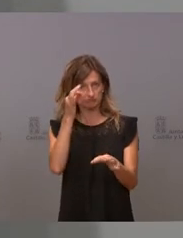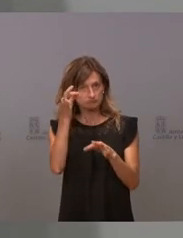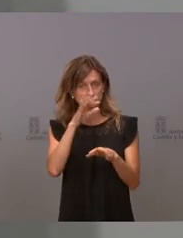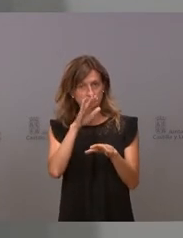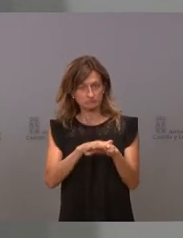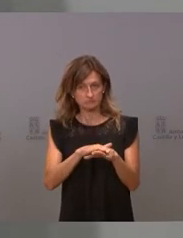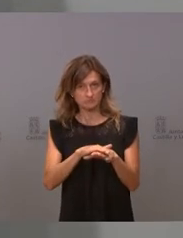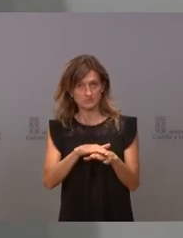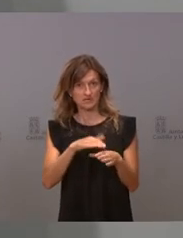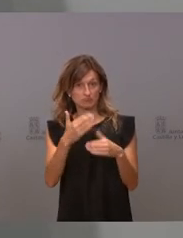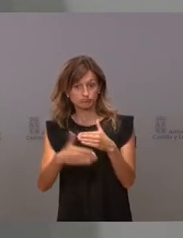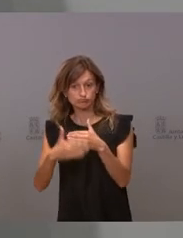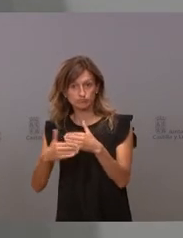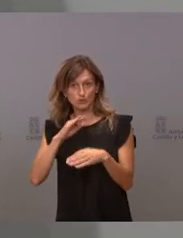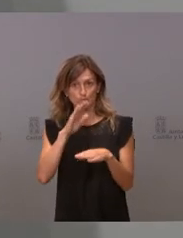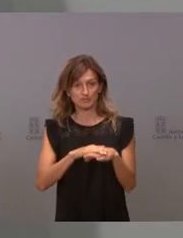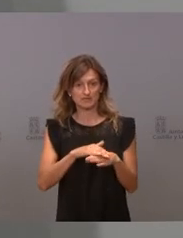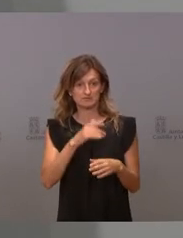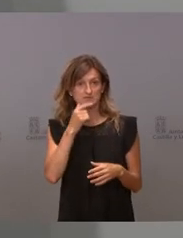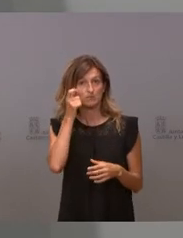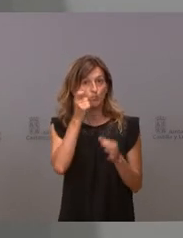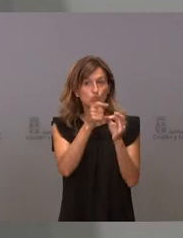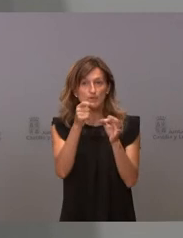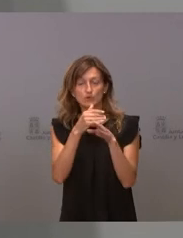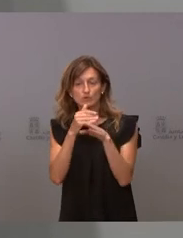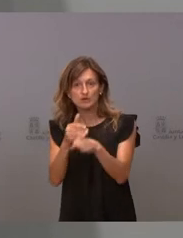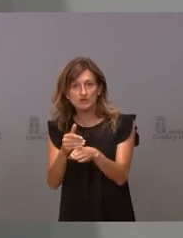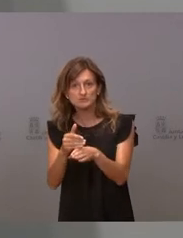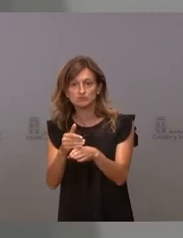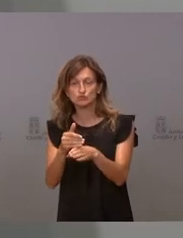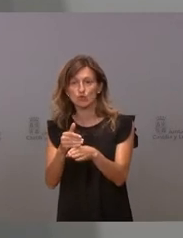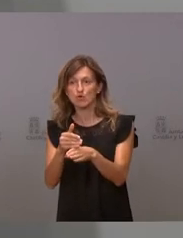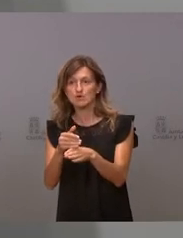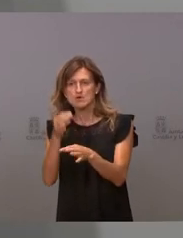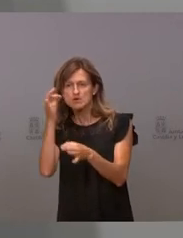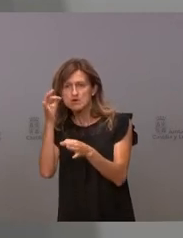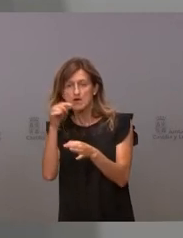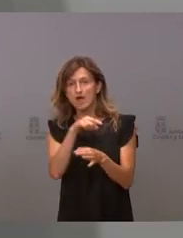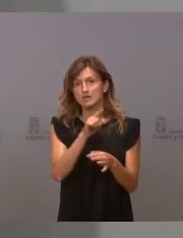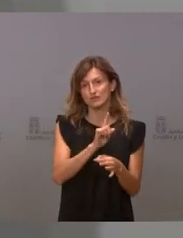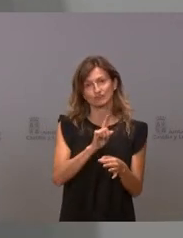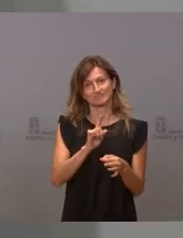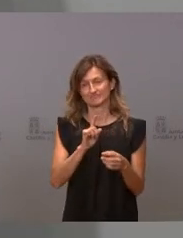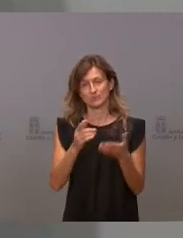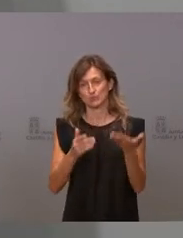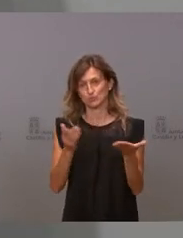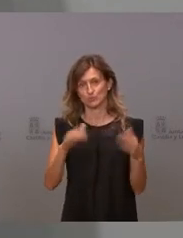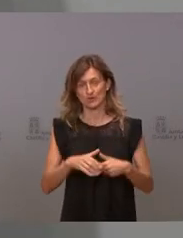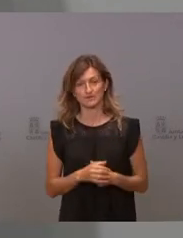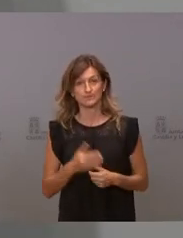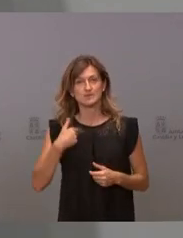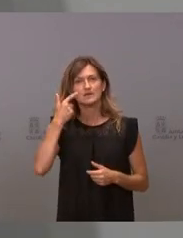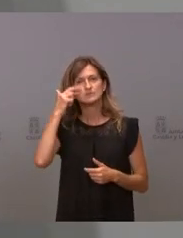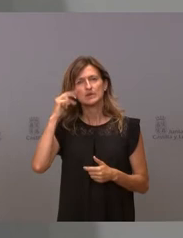sería muy mala señal para el resto de los municipios. Aquí hay una vara distinta para todos. Creo que ya hemos tenido una experiencia